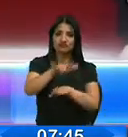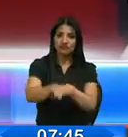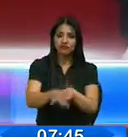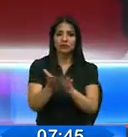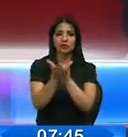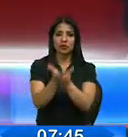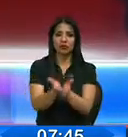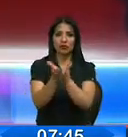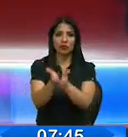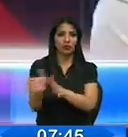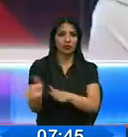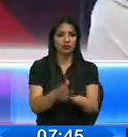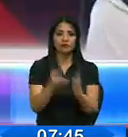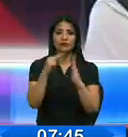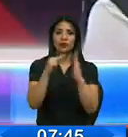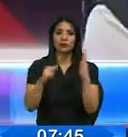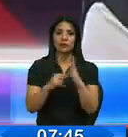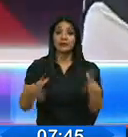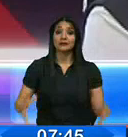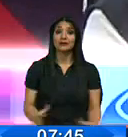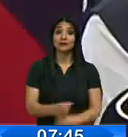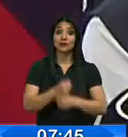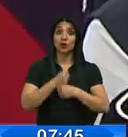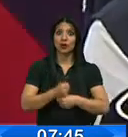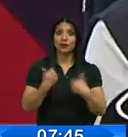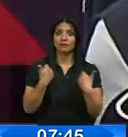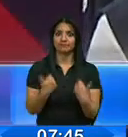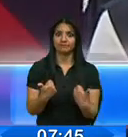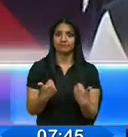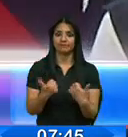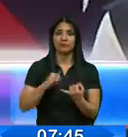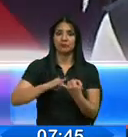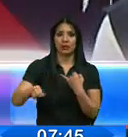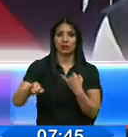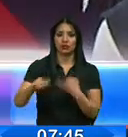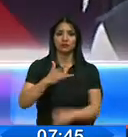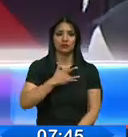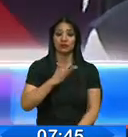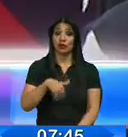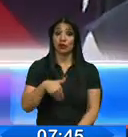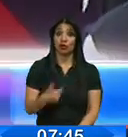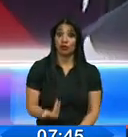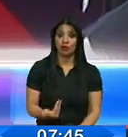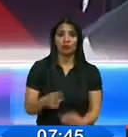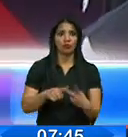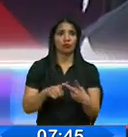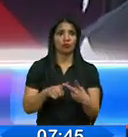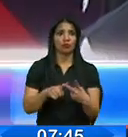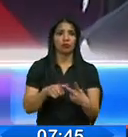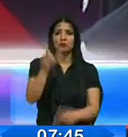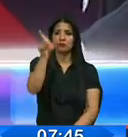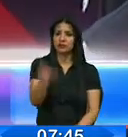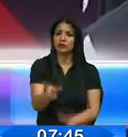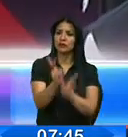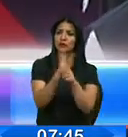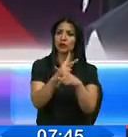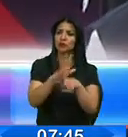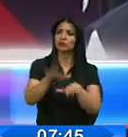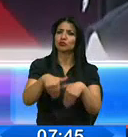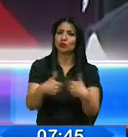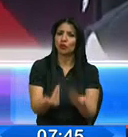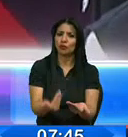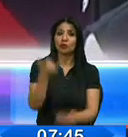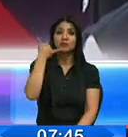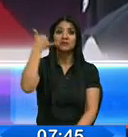normas de bioseguridad. De una manera muy gráfica, cuáles son los síntomas, qué es lo que debe de hacer el productor y a quién debe